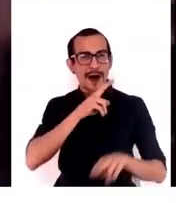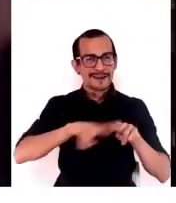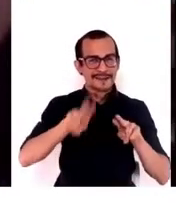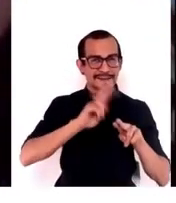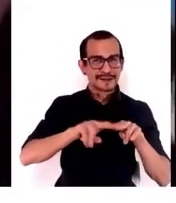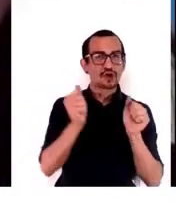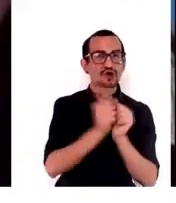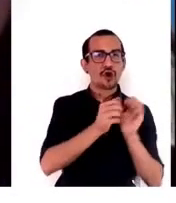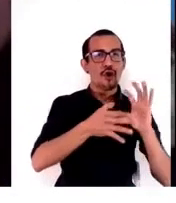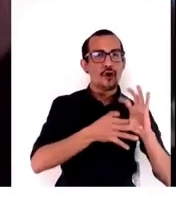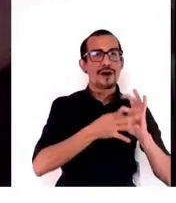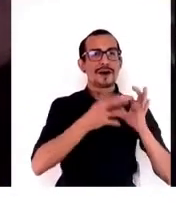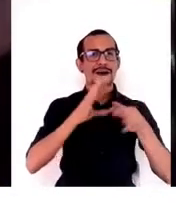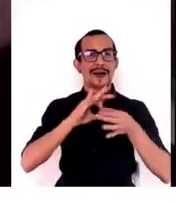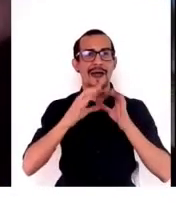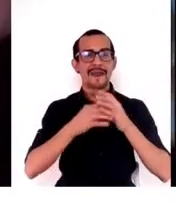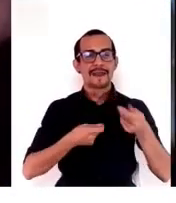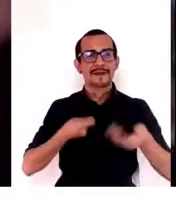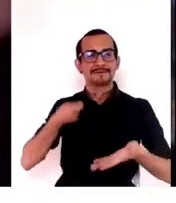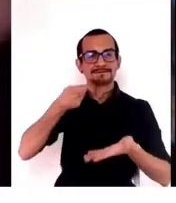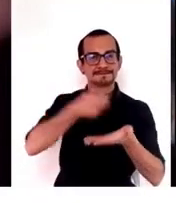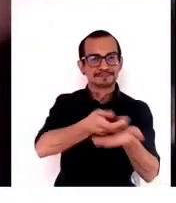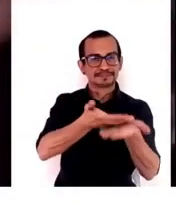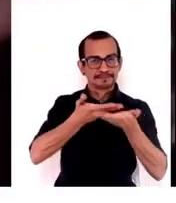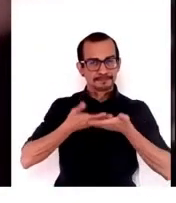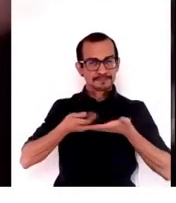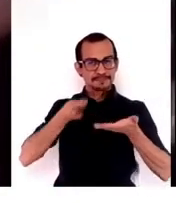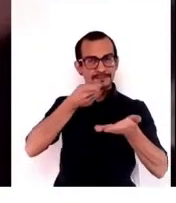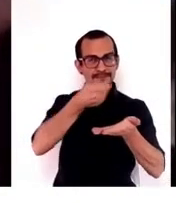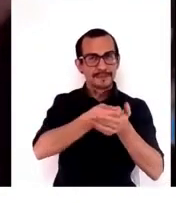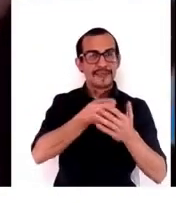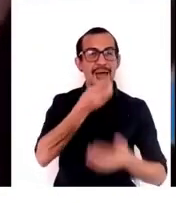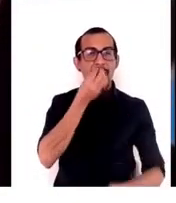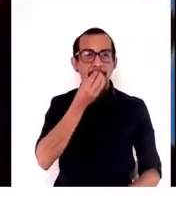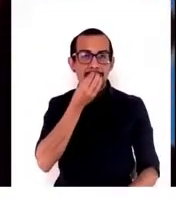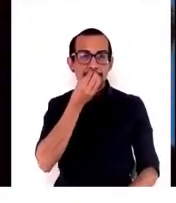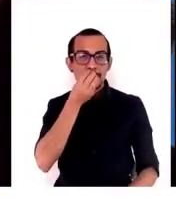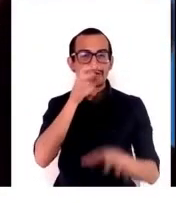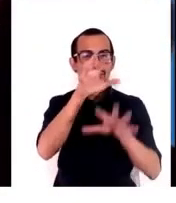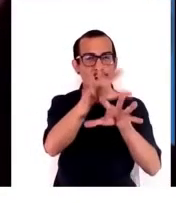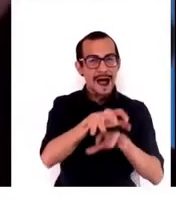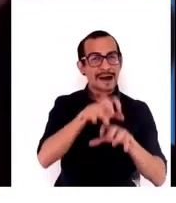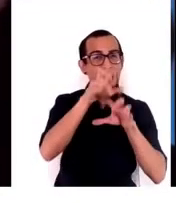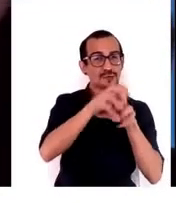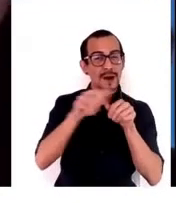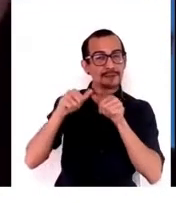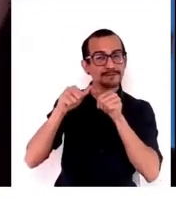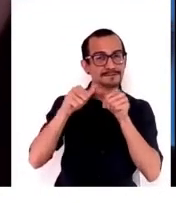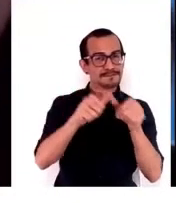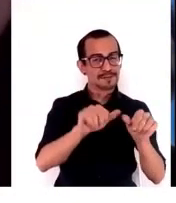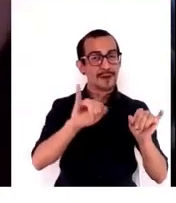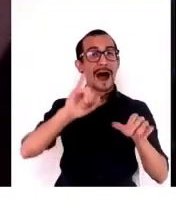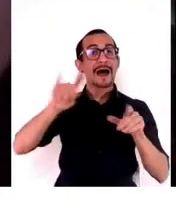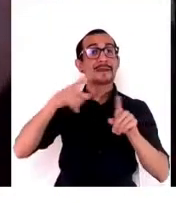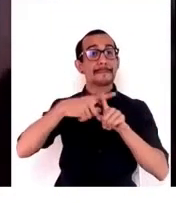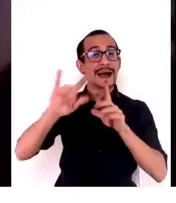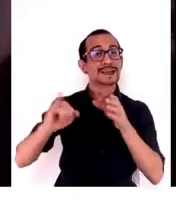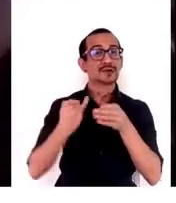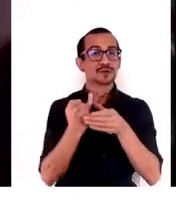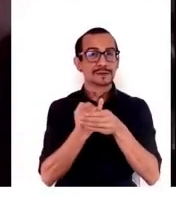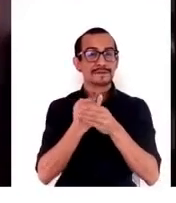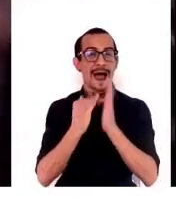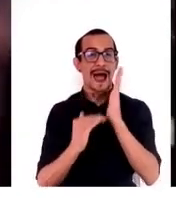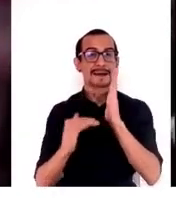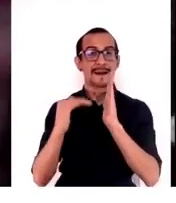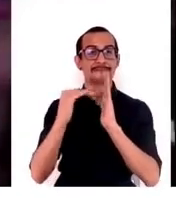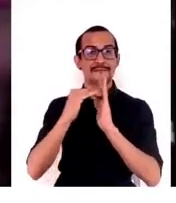cadenas de suministro, de suministro de alimentos y agricultura eficiente e inclusiva, a nivel local,